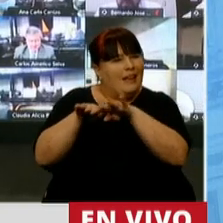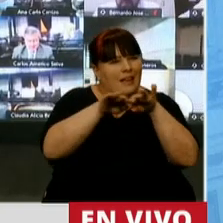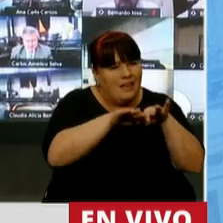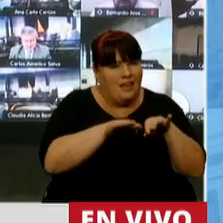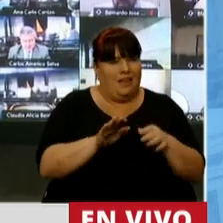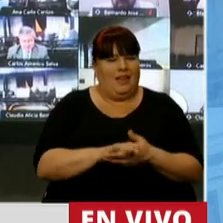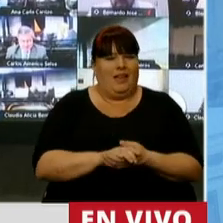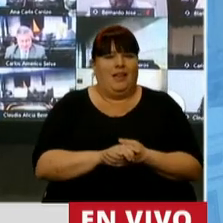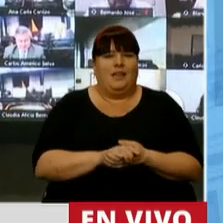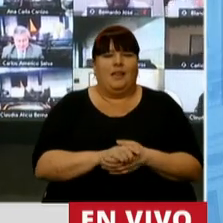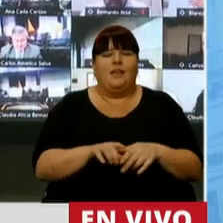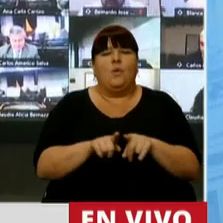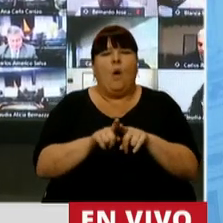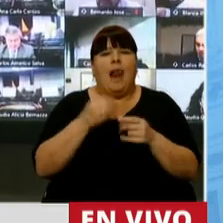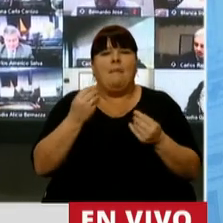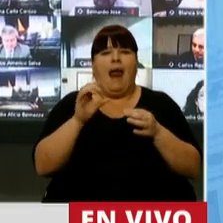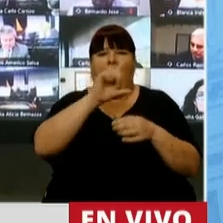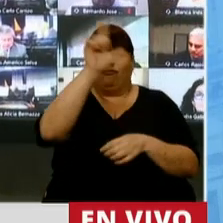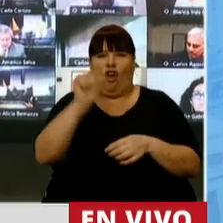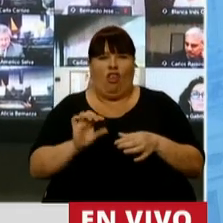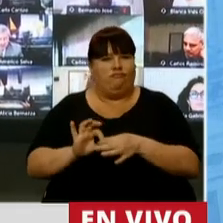y más federal.